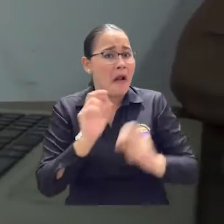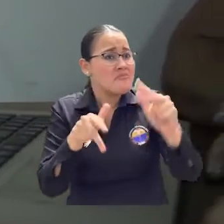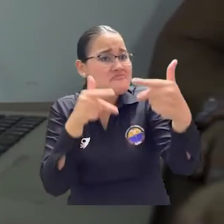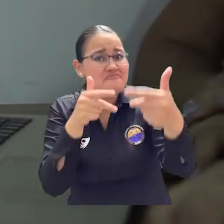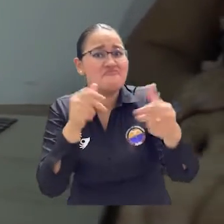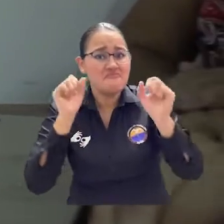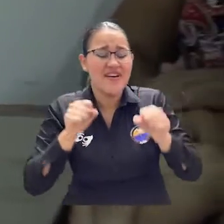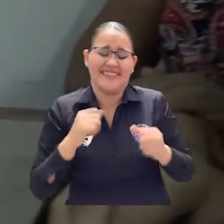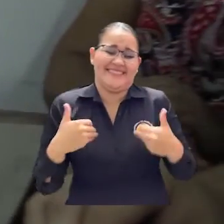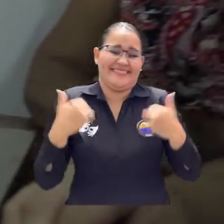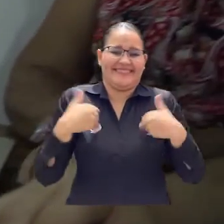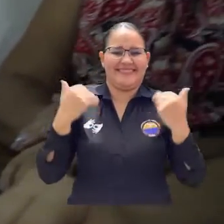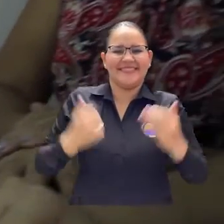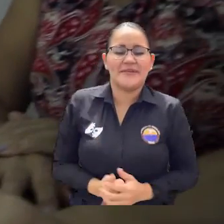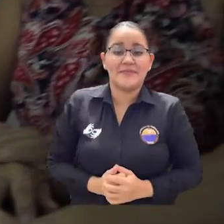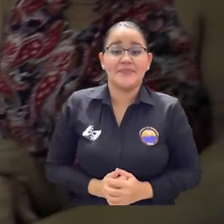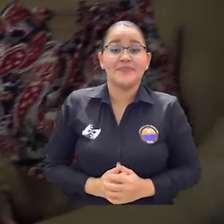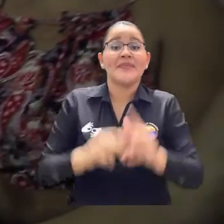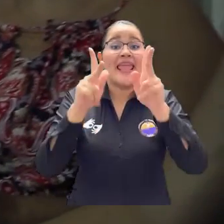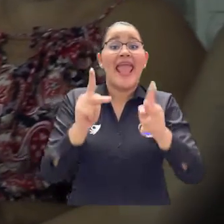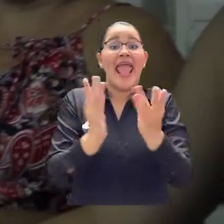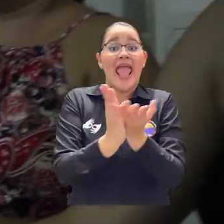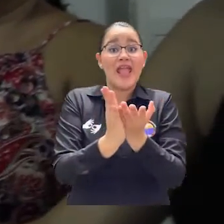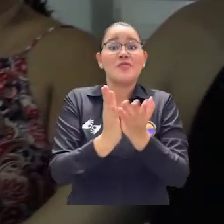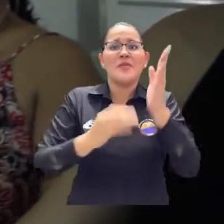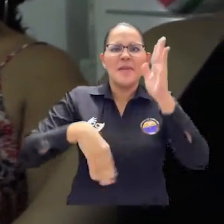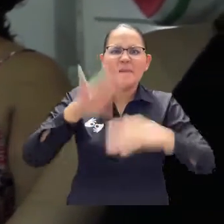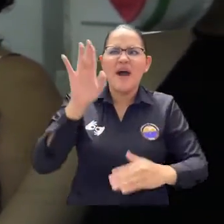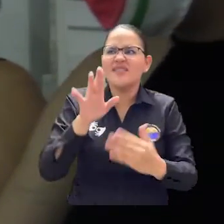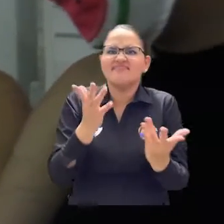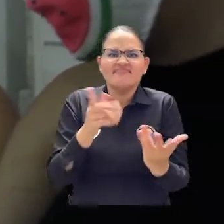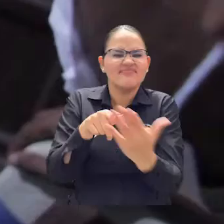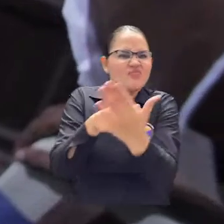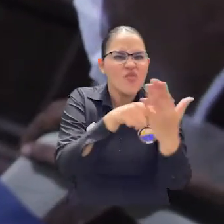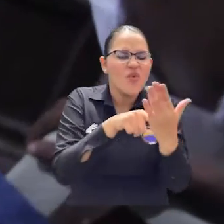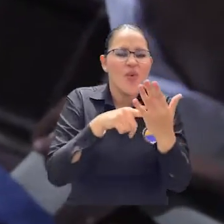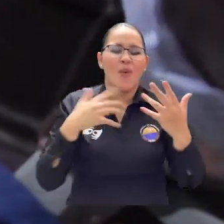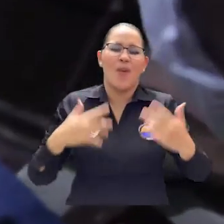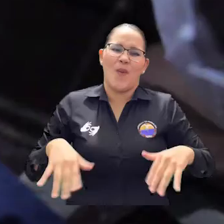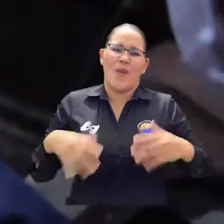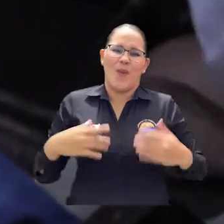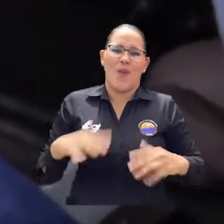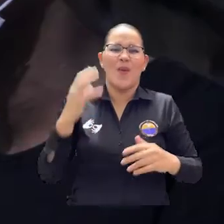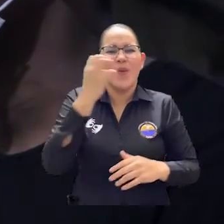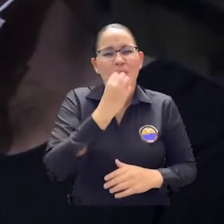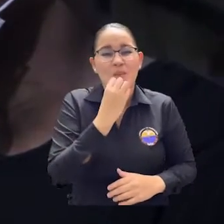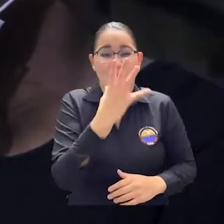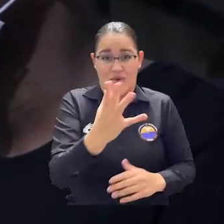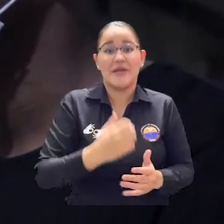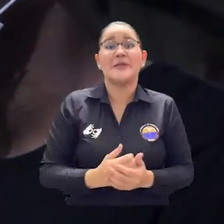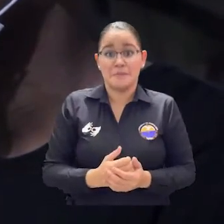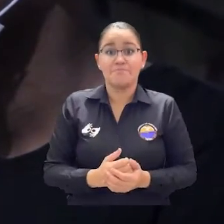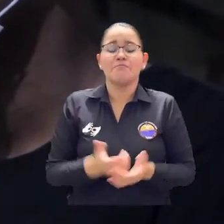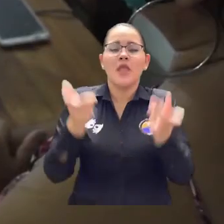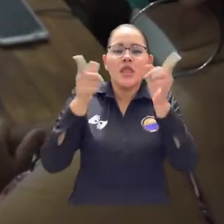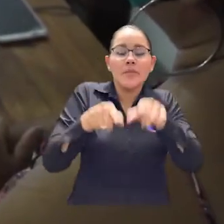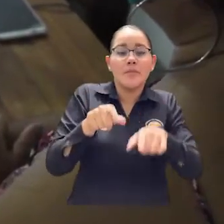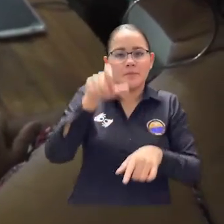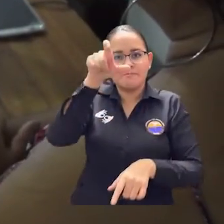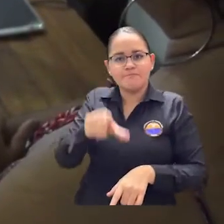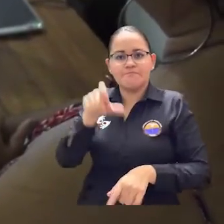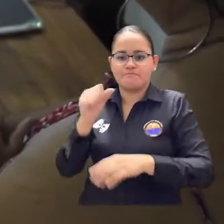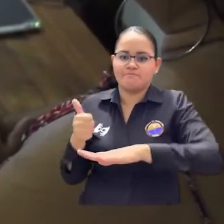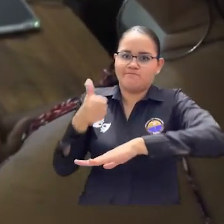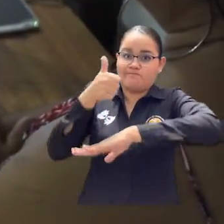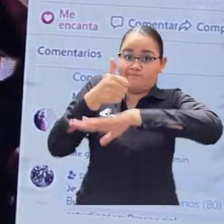estar presente. Los estudiantes que participaron de la bienvenida proyectaron sus sueños y metas a través de la historia